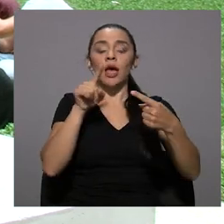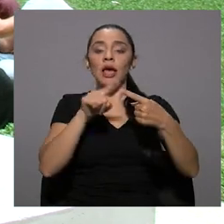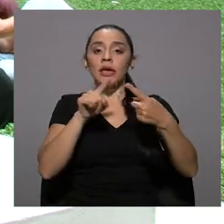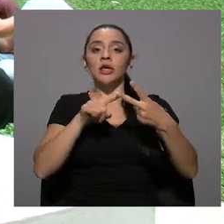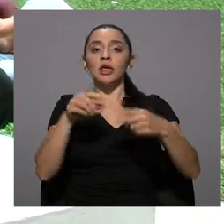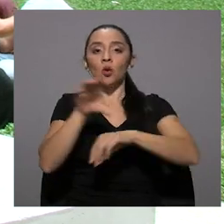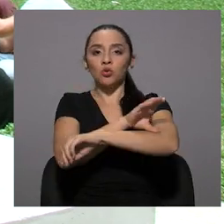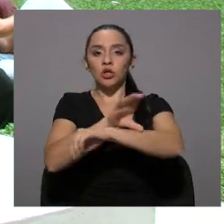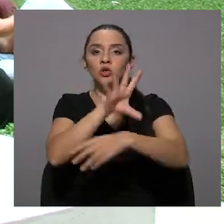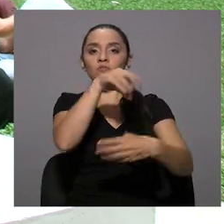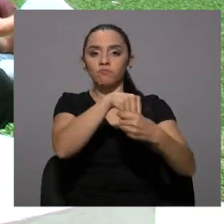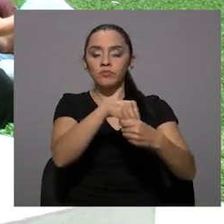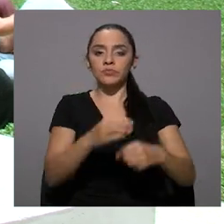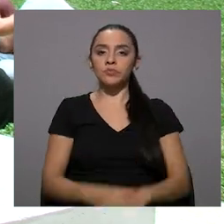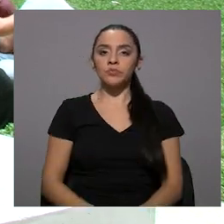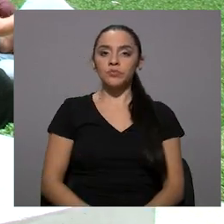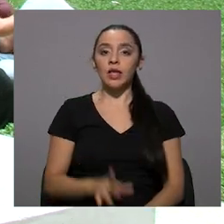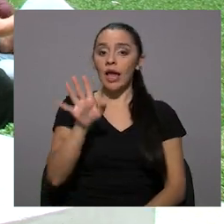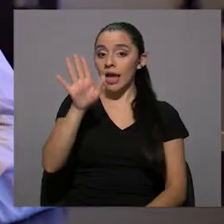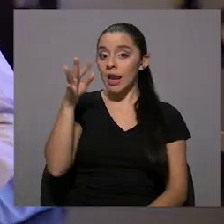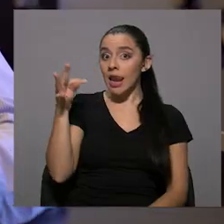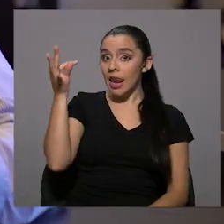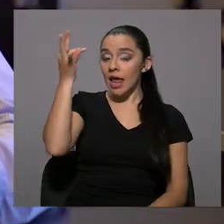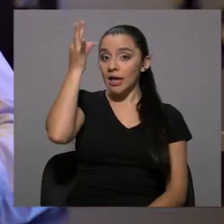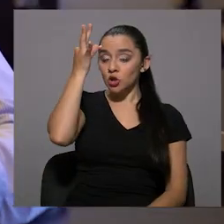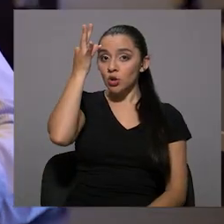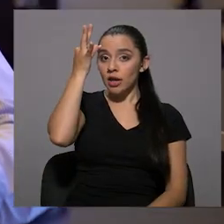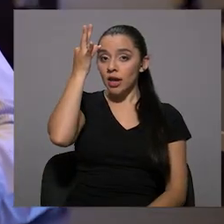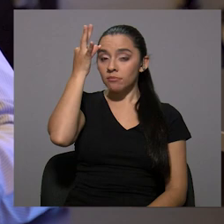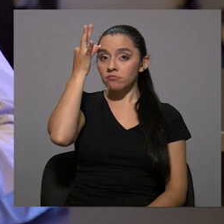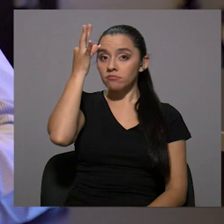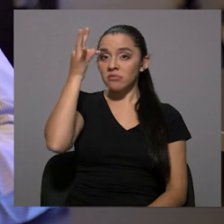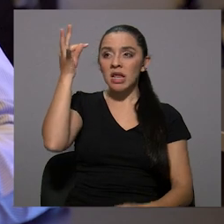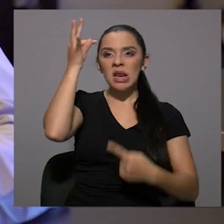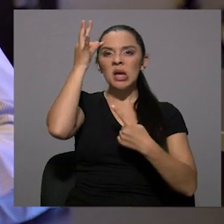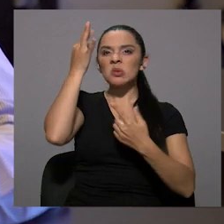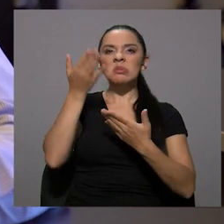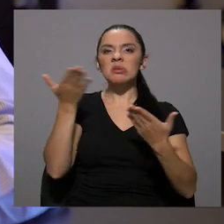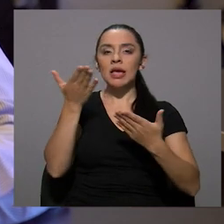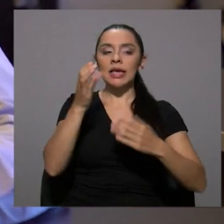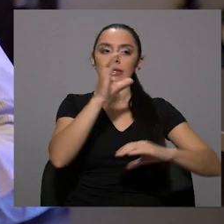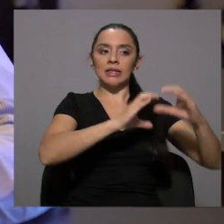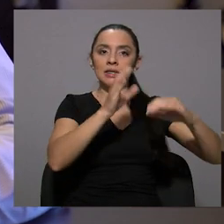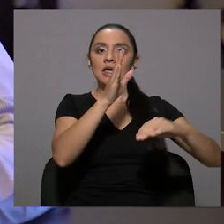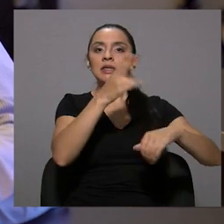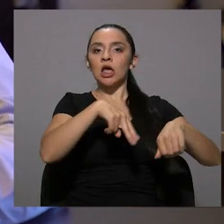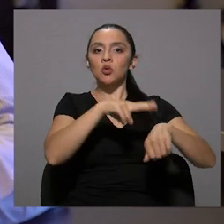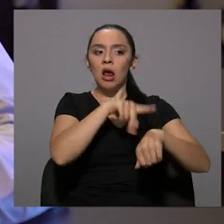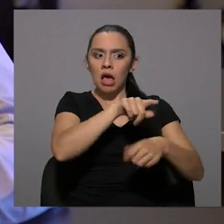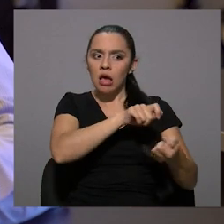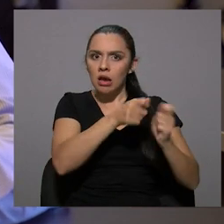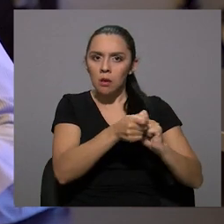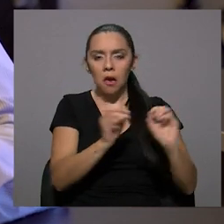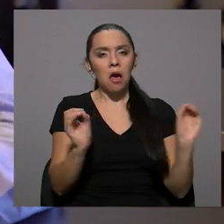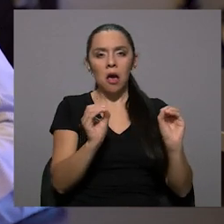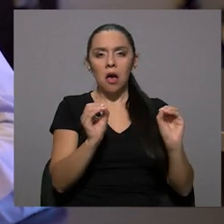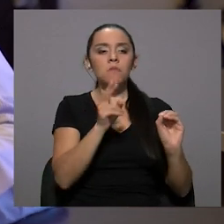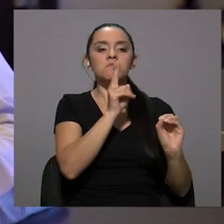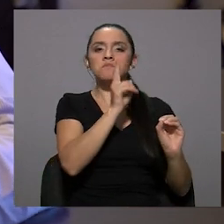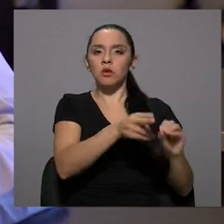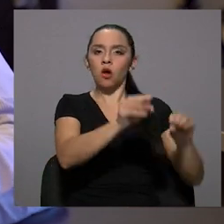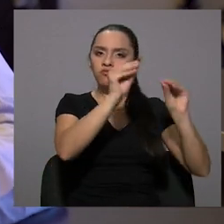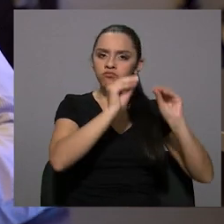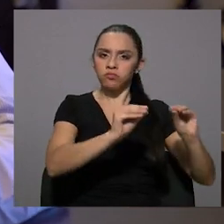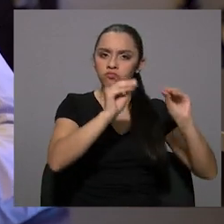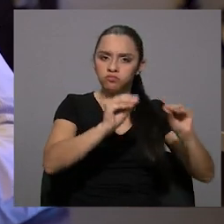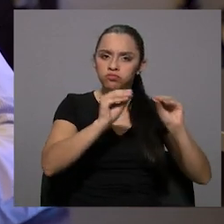arquitectura y computación. La teoría de las ciencias naturales, digamos, no cambia